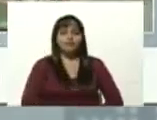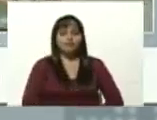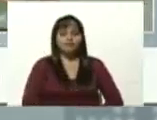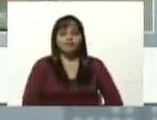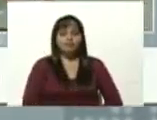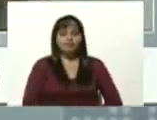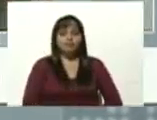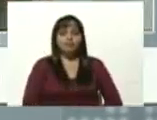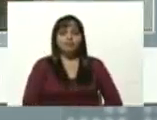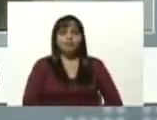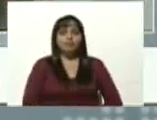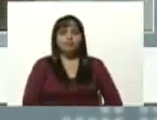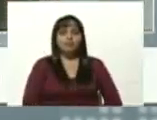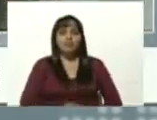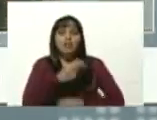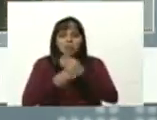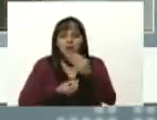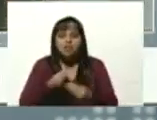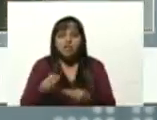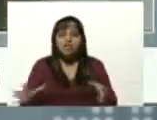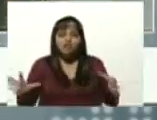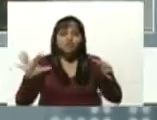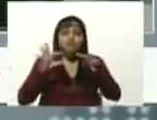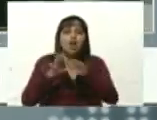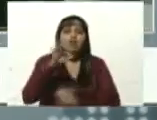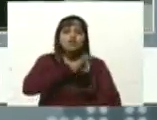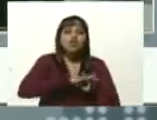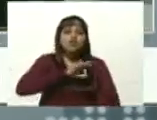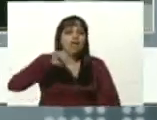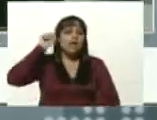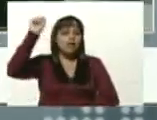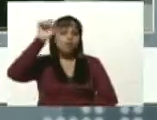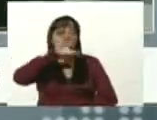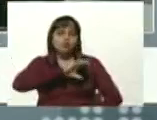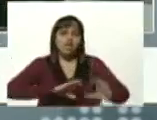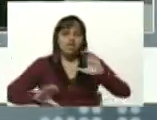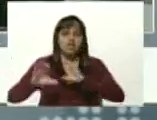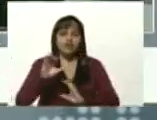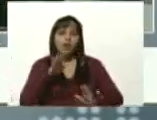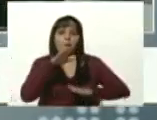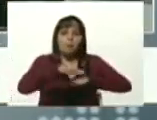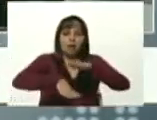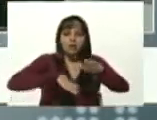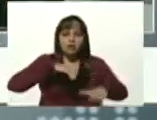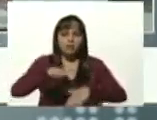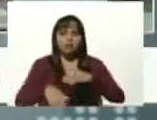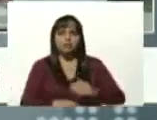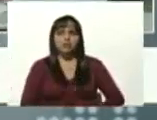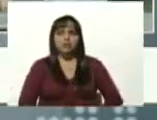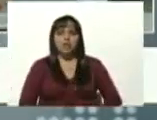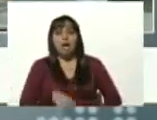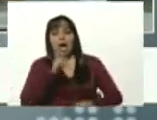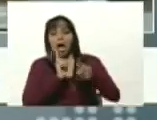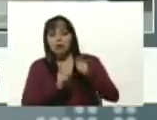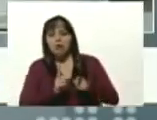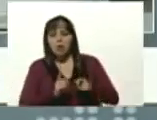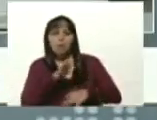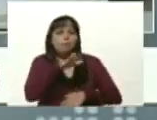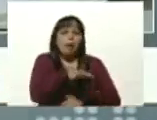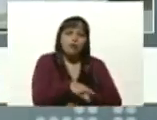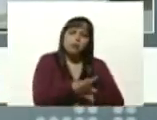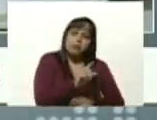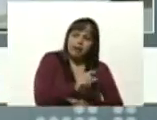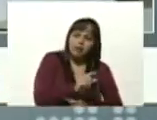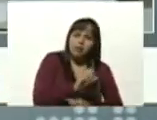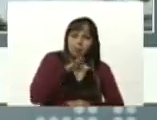lo estamos haciendo unidos el socialismo científico paso a paso a veces damos un paso pequeño pero lo damos